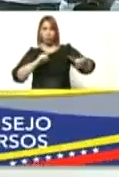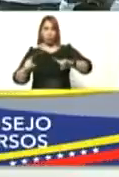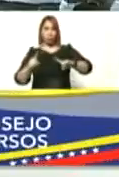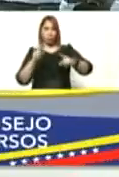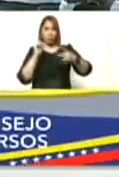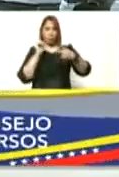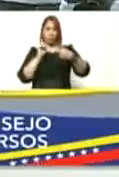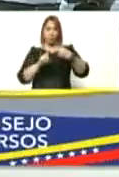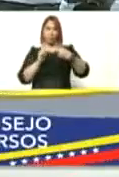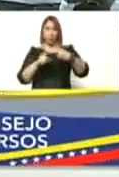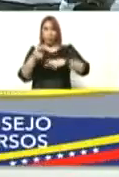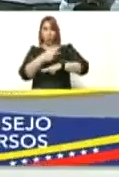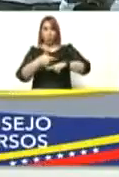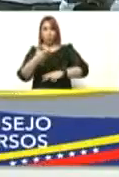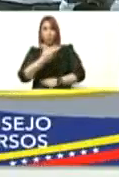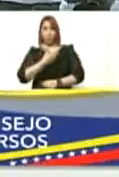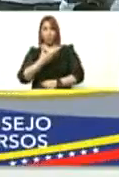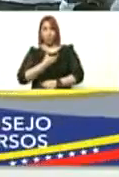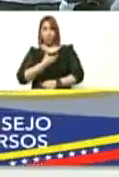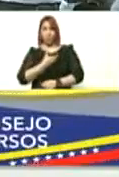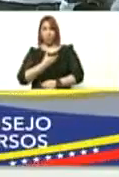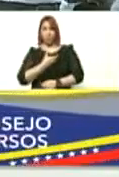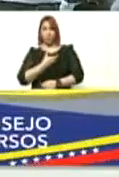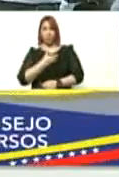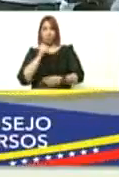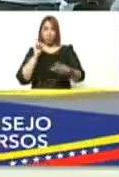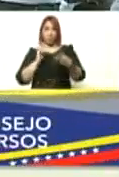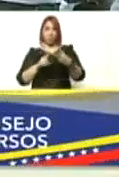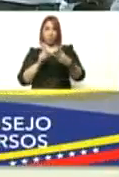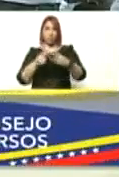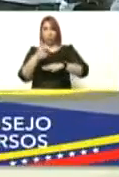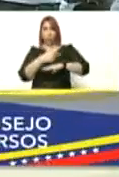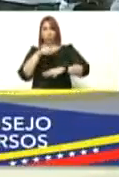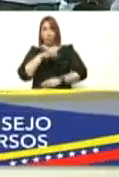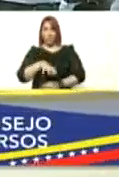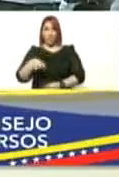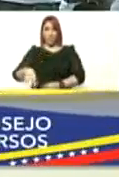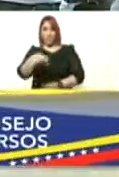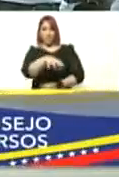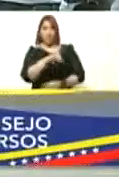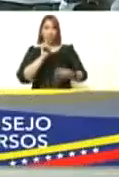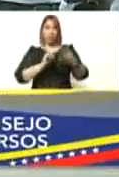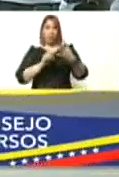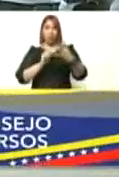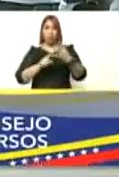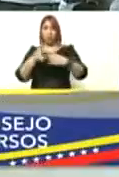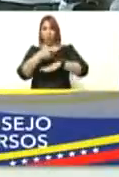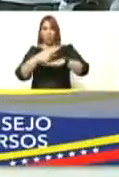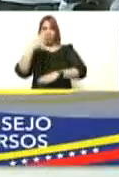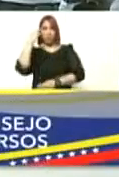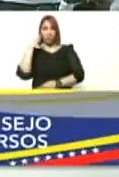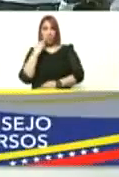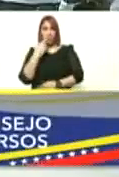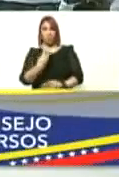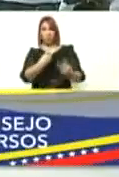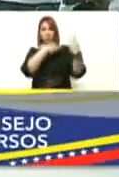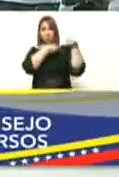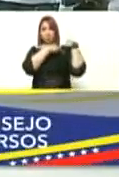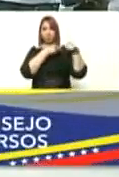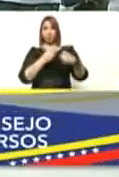gobierno municipal las alcaldías los gobiernos regionales gobernaciones y el gobierno bolivariano que presido